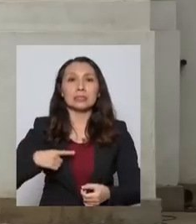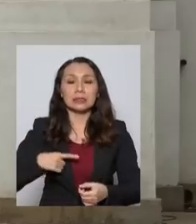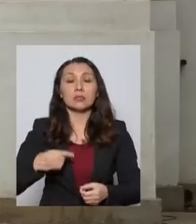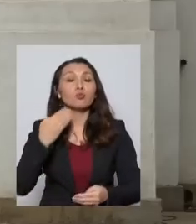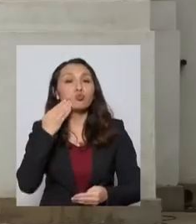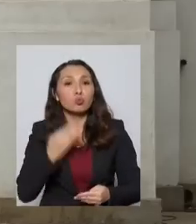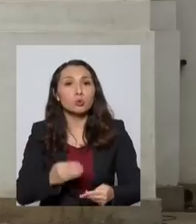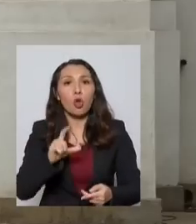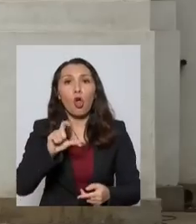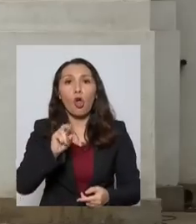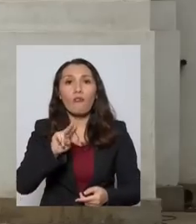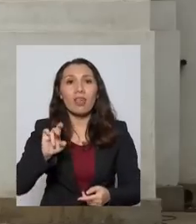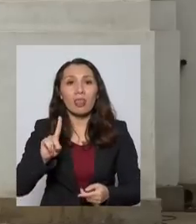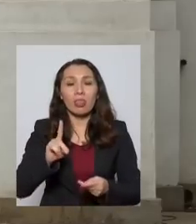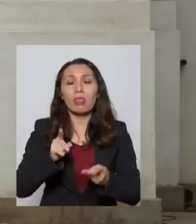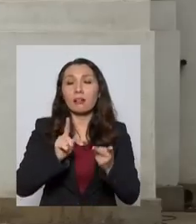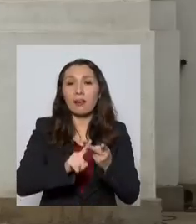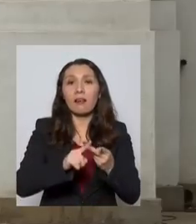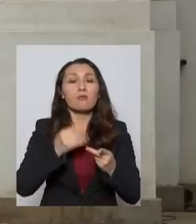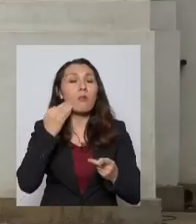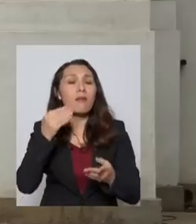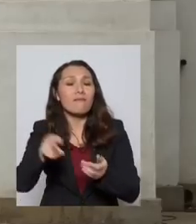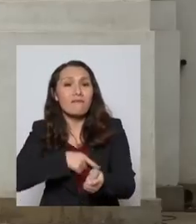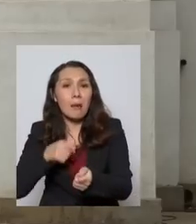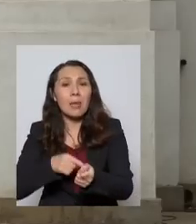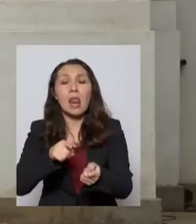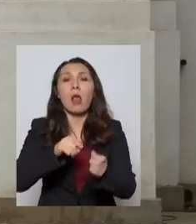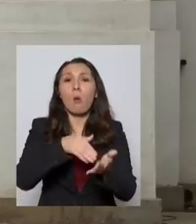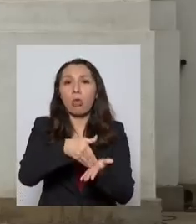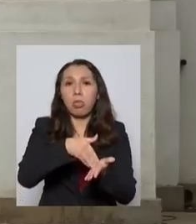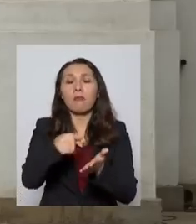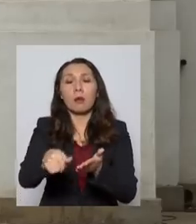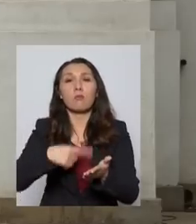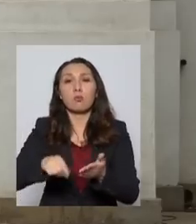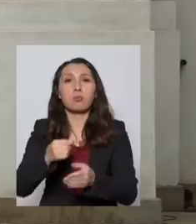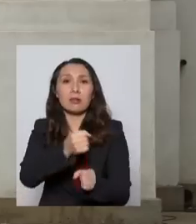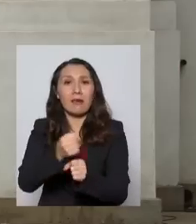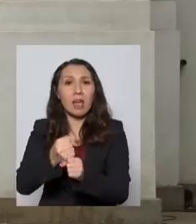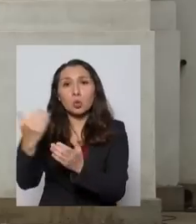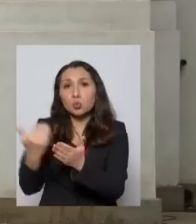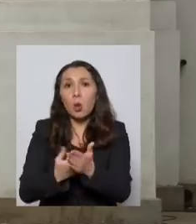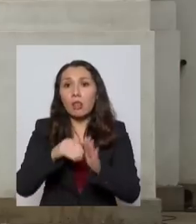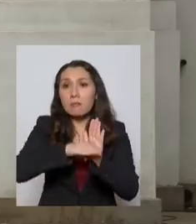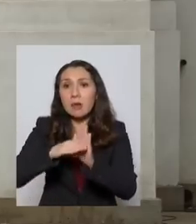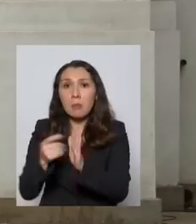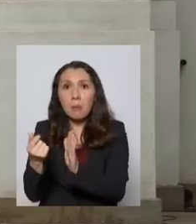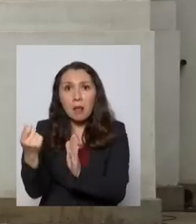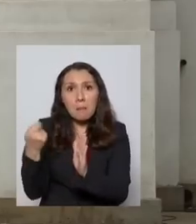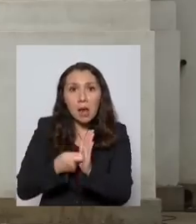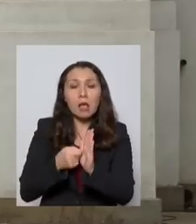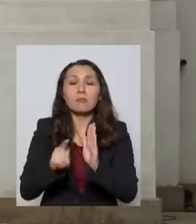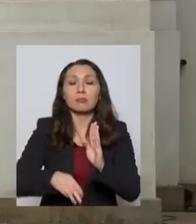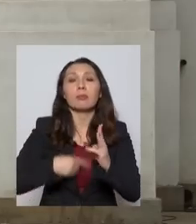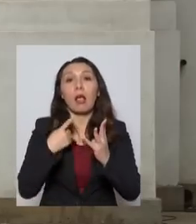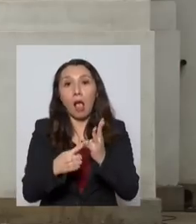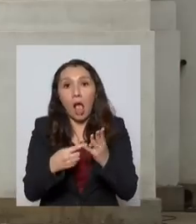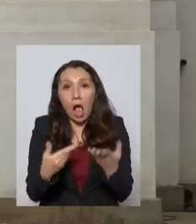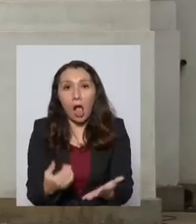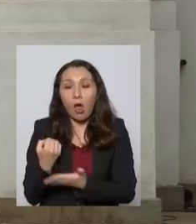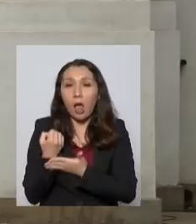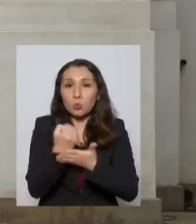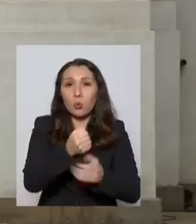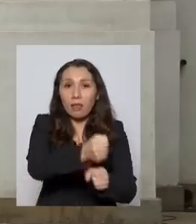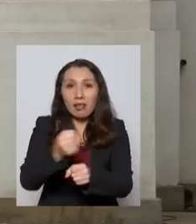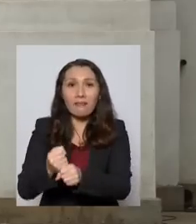bono COVID para las familias vulnerables, el ingreso mínimo garantizado para los trabajadores de menores ingresos, esta ayuda para los